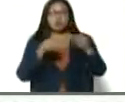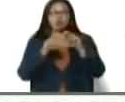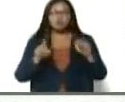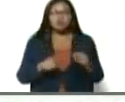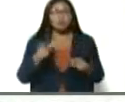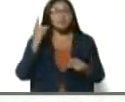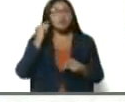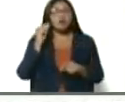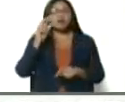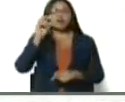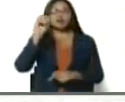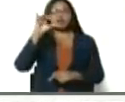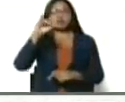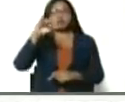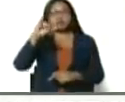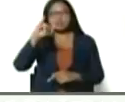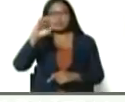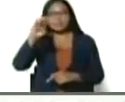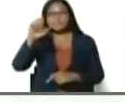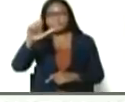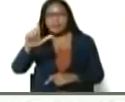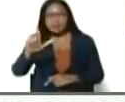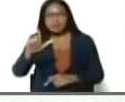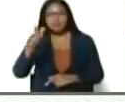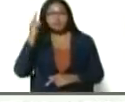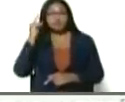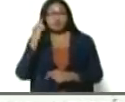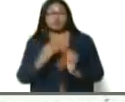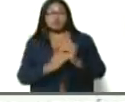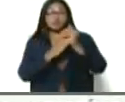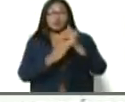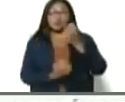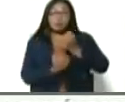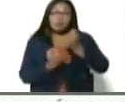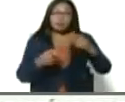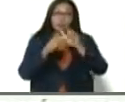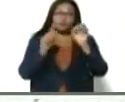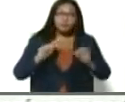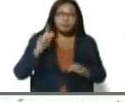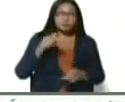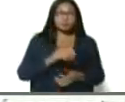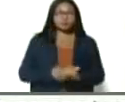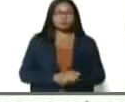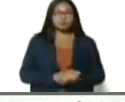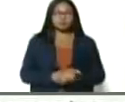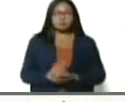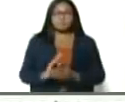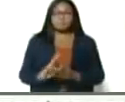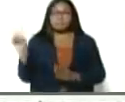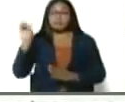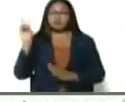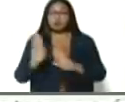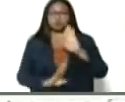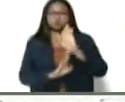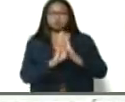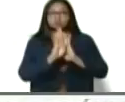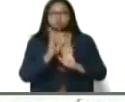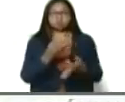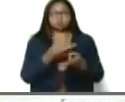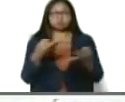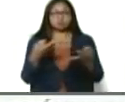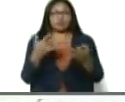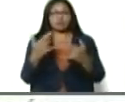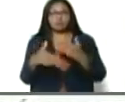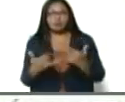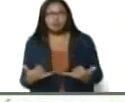Rocibel Zamora. Lideresas y líderes de base. De verdad, Venezuela está creciendo tremendamente. En